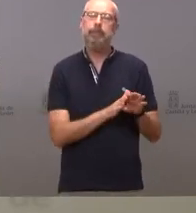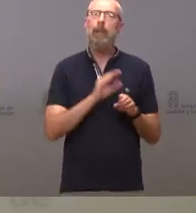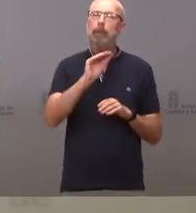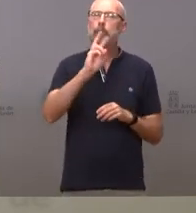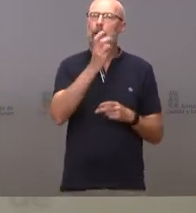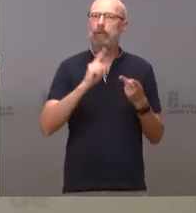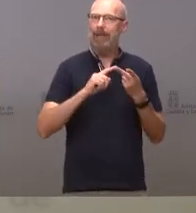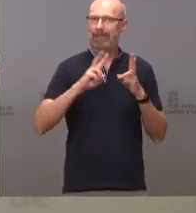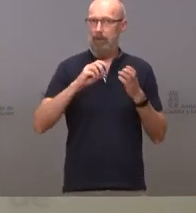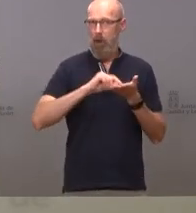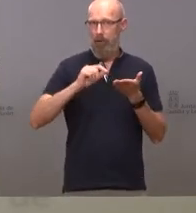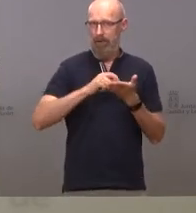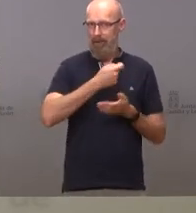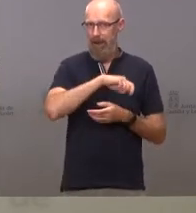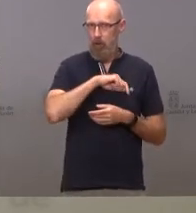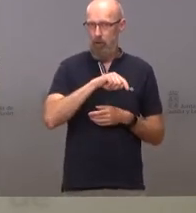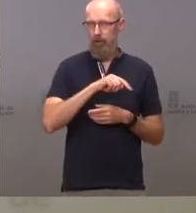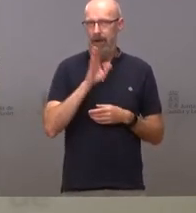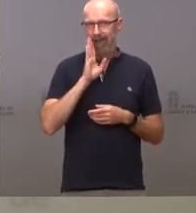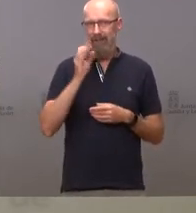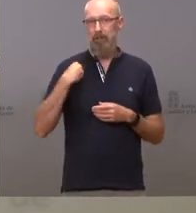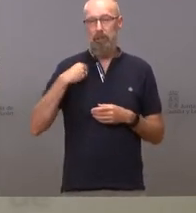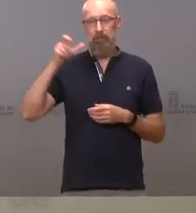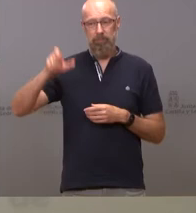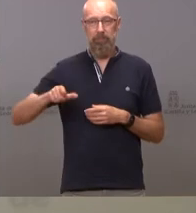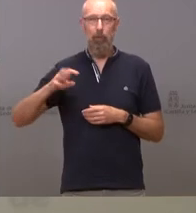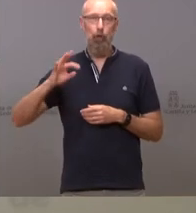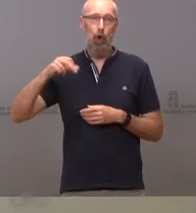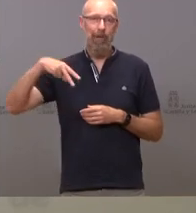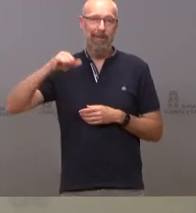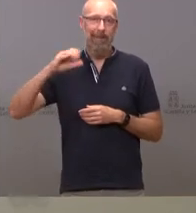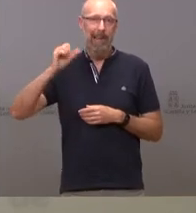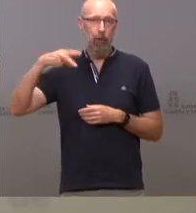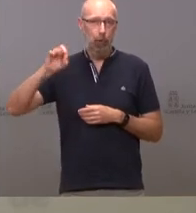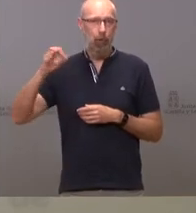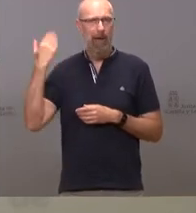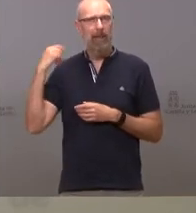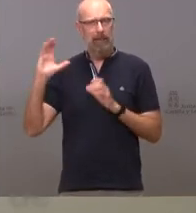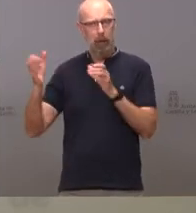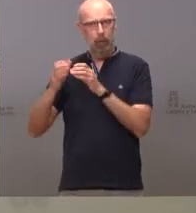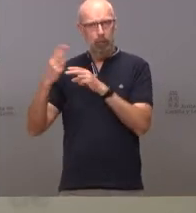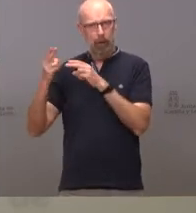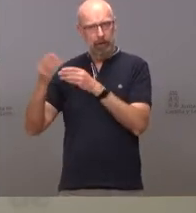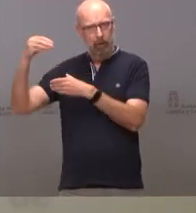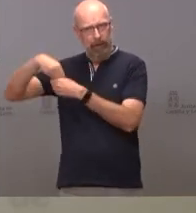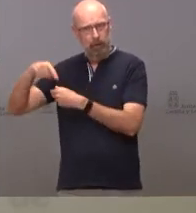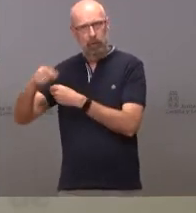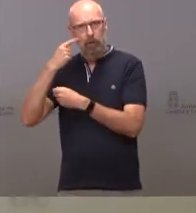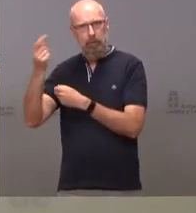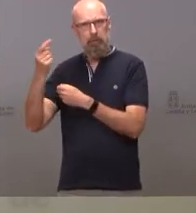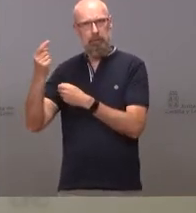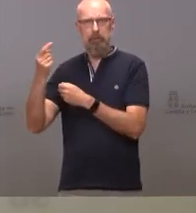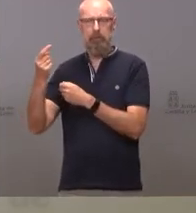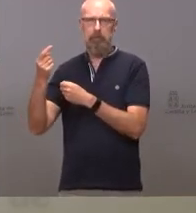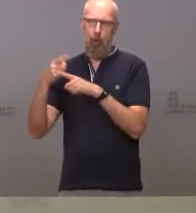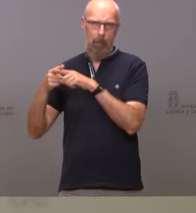oficina del español ya que Toni Cantó formó parte de su partido y han trabajado juntos ¿cree que es la persona idónea para dirigir este